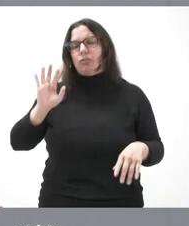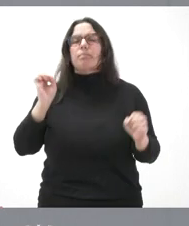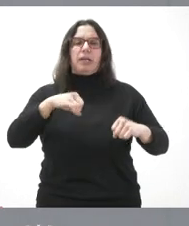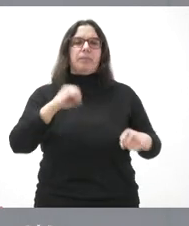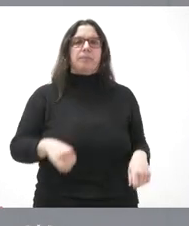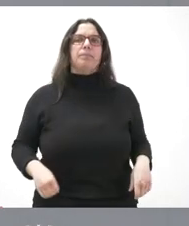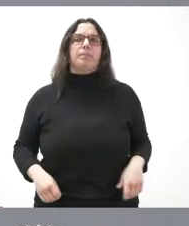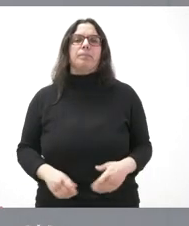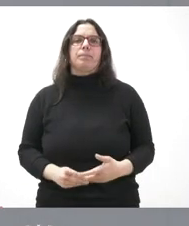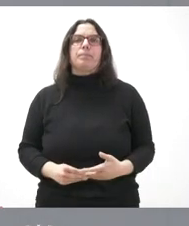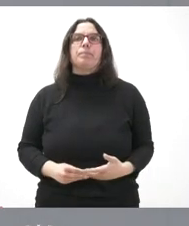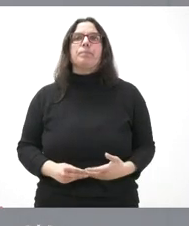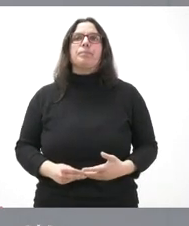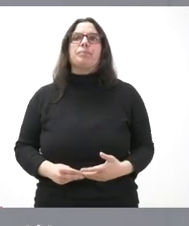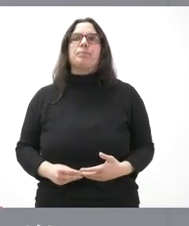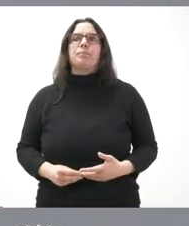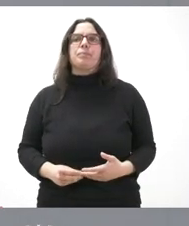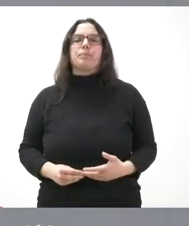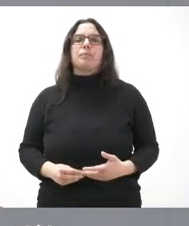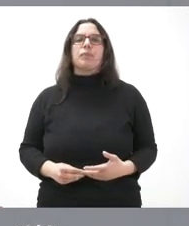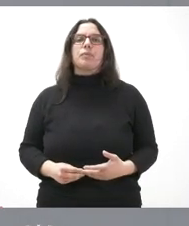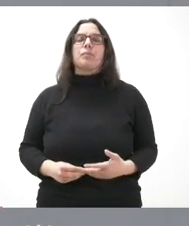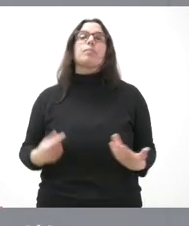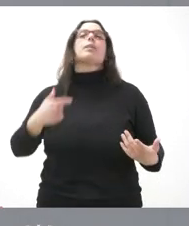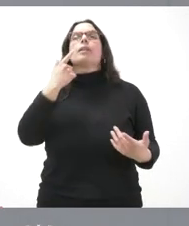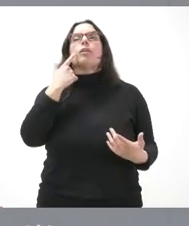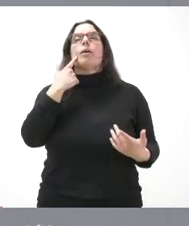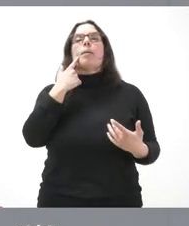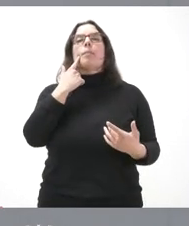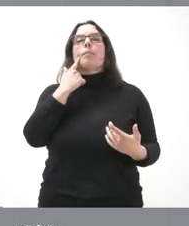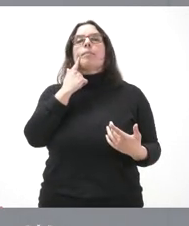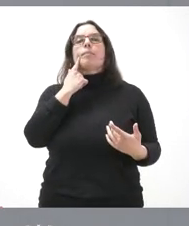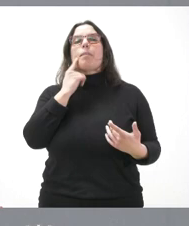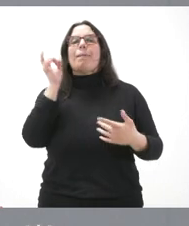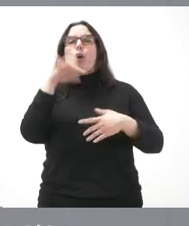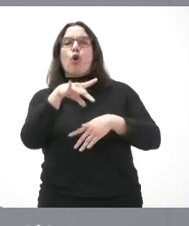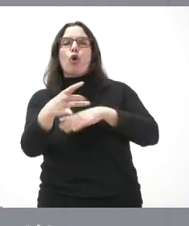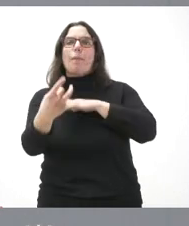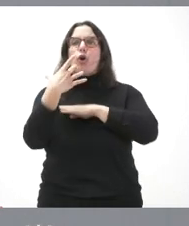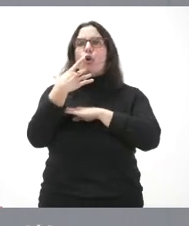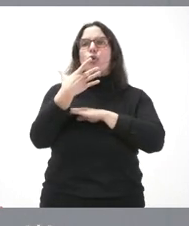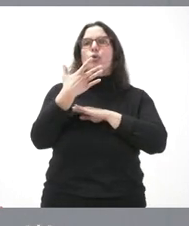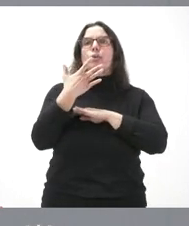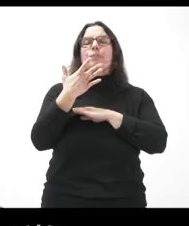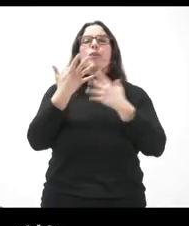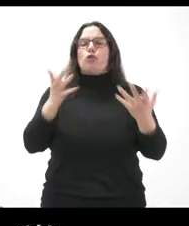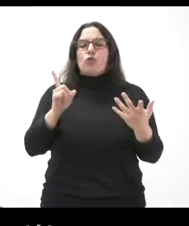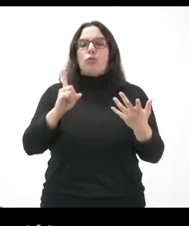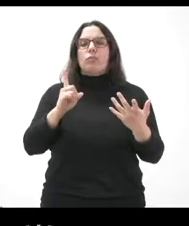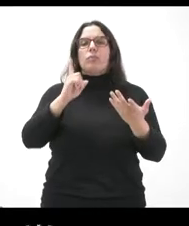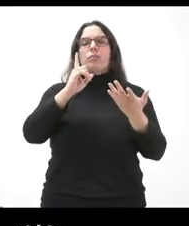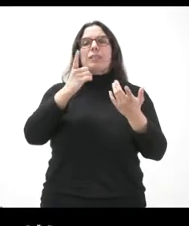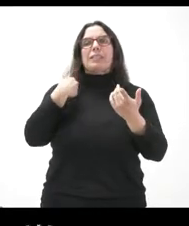La cuestión que planteamos, la compañía, no es mejor o peor. Es más o menos exigente. Es decir, Castilla y León está